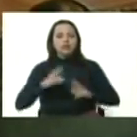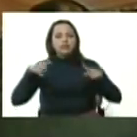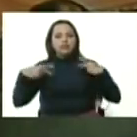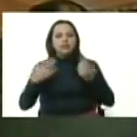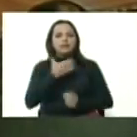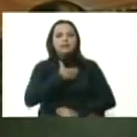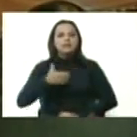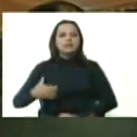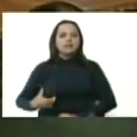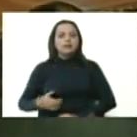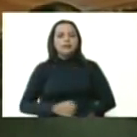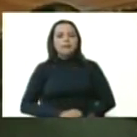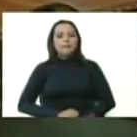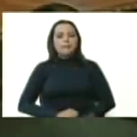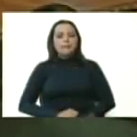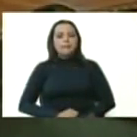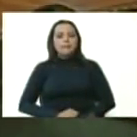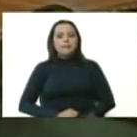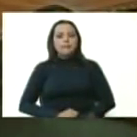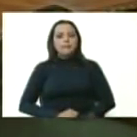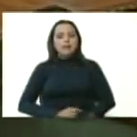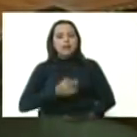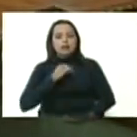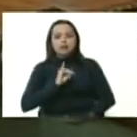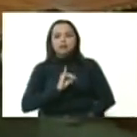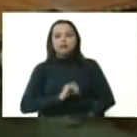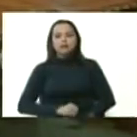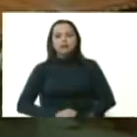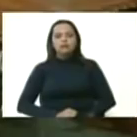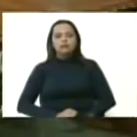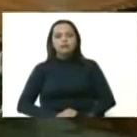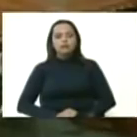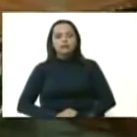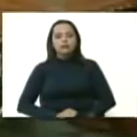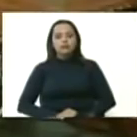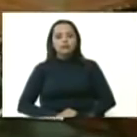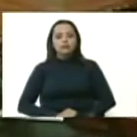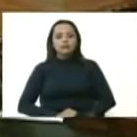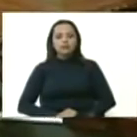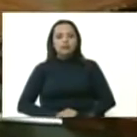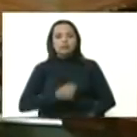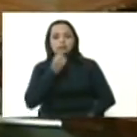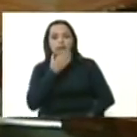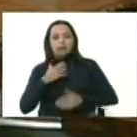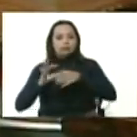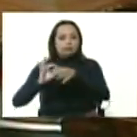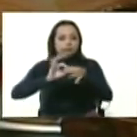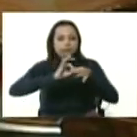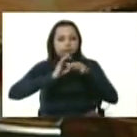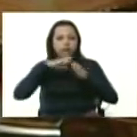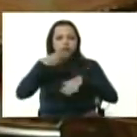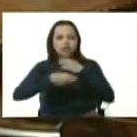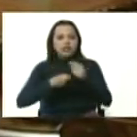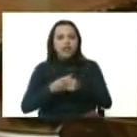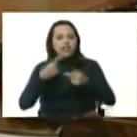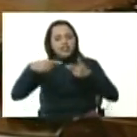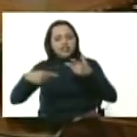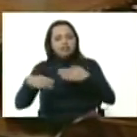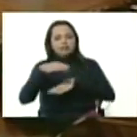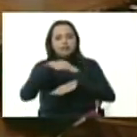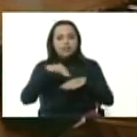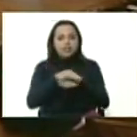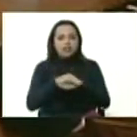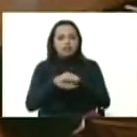presidente obedece a la estrecha y formidable articulación que a través de los distintos ministerios